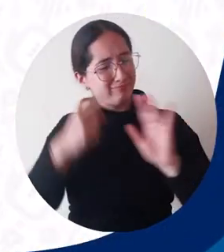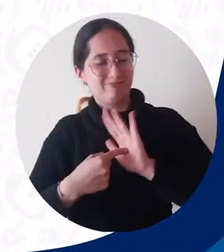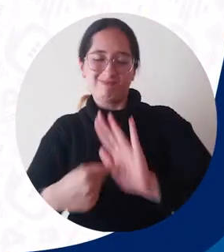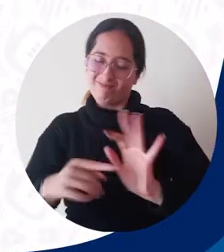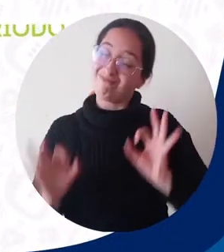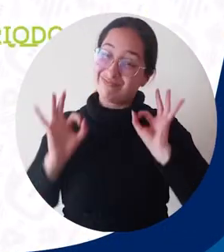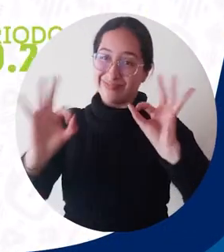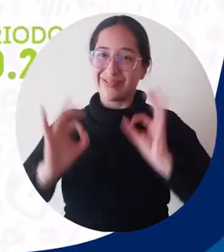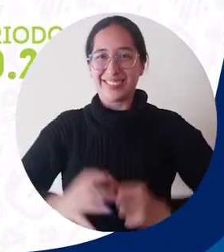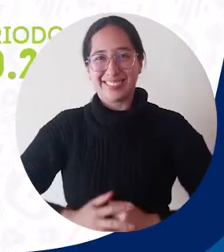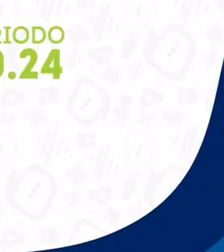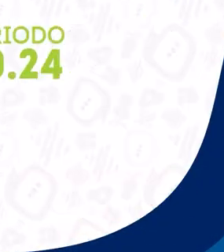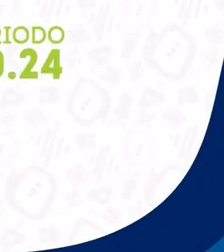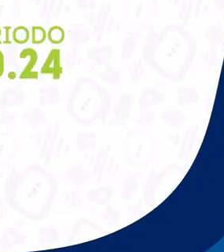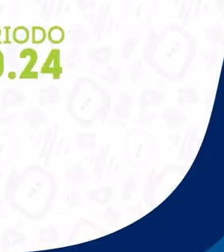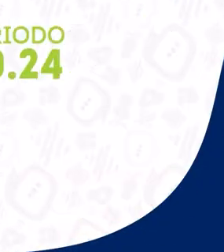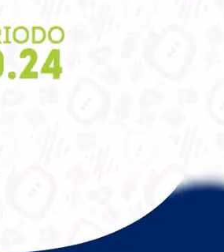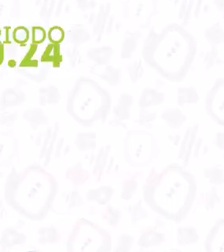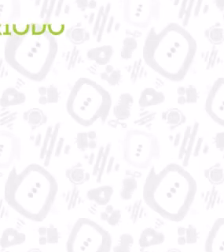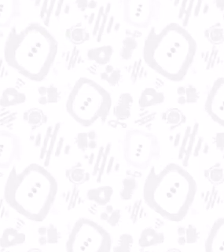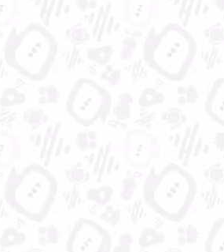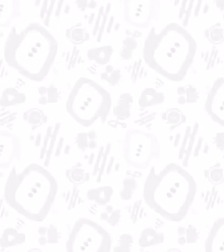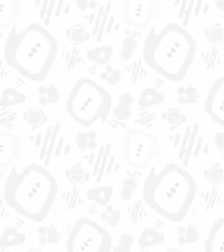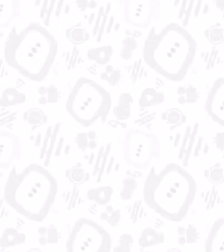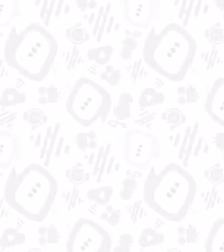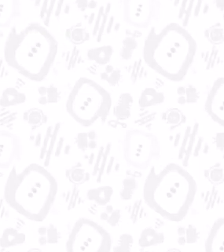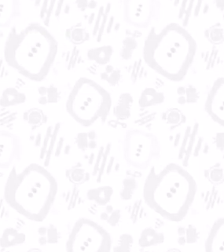Aún más incluyente e innovadora.